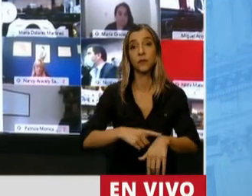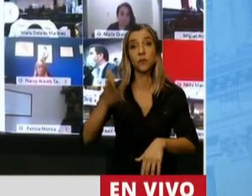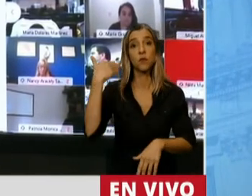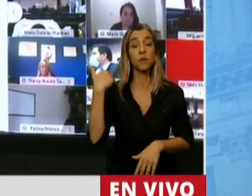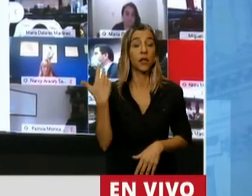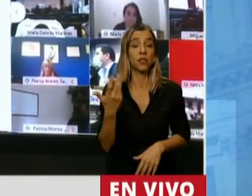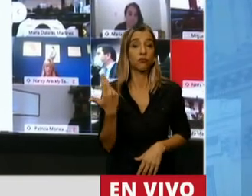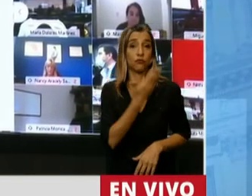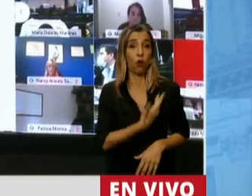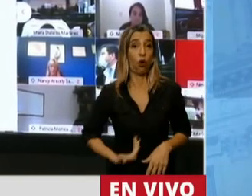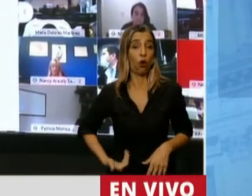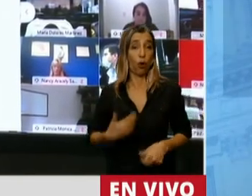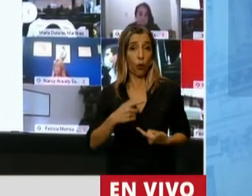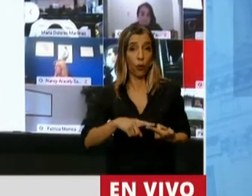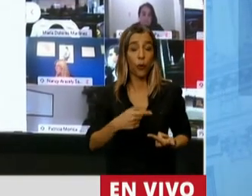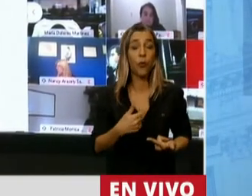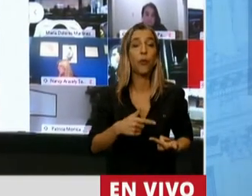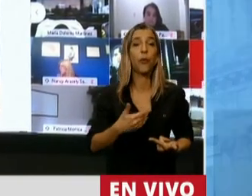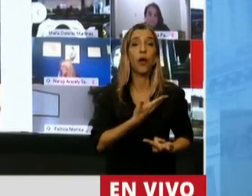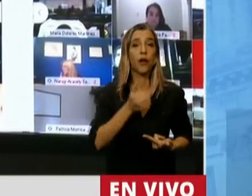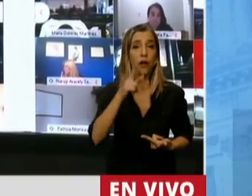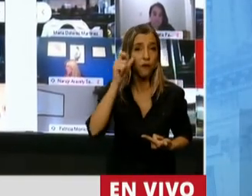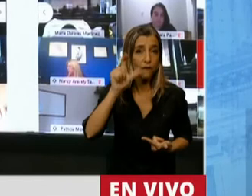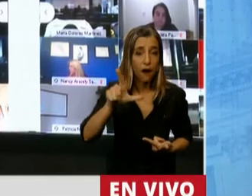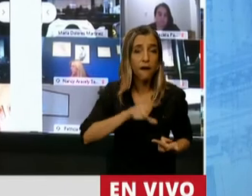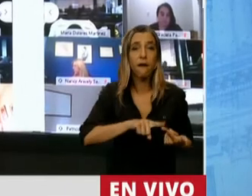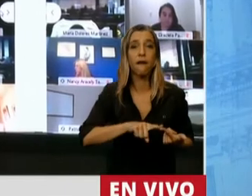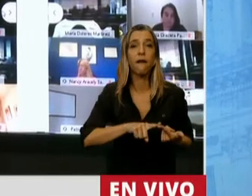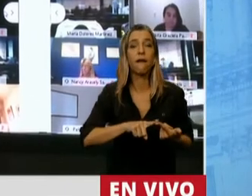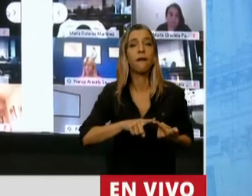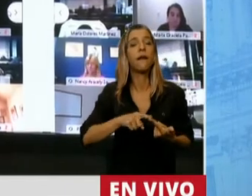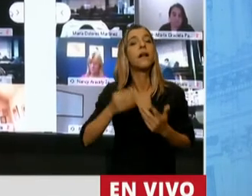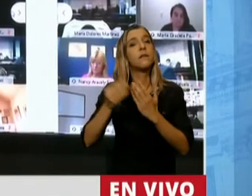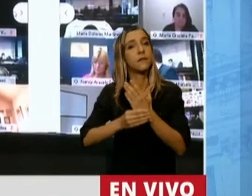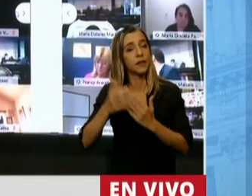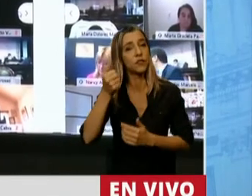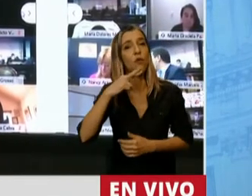en ese momento, el presidente Farrell, el ministro Ávalo,